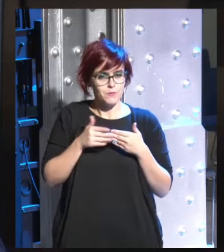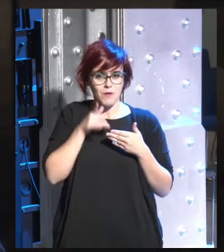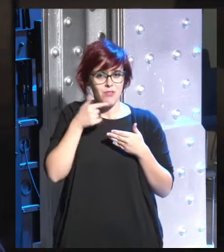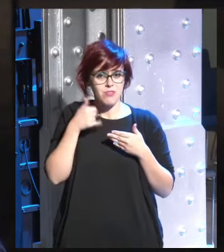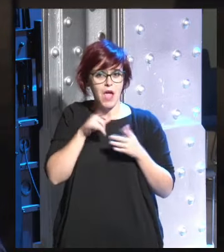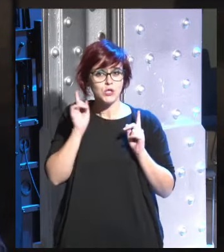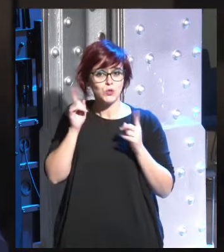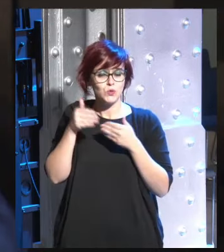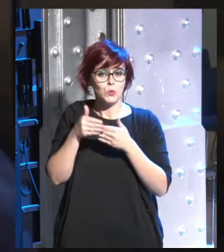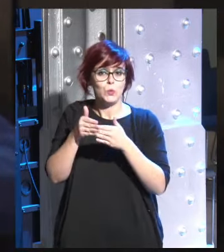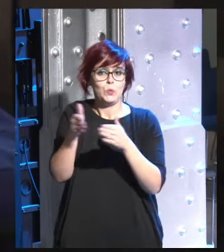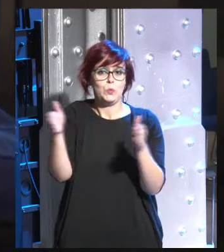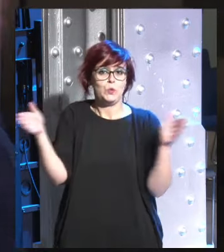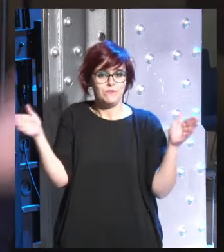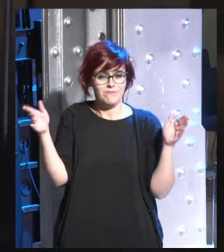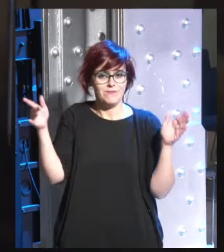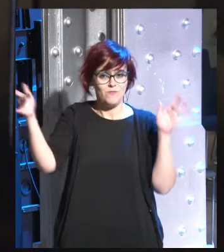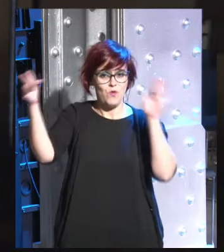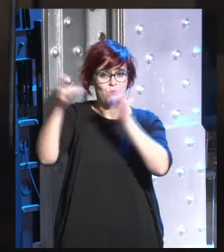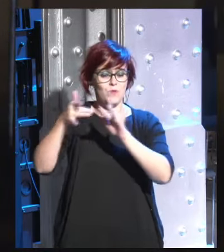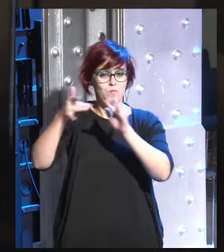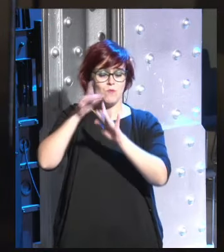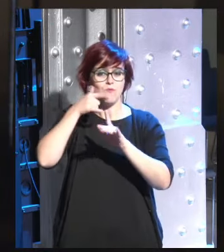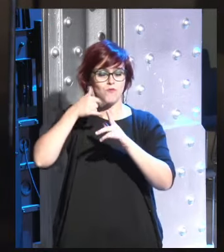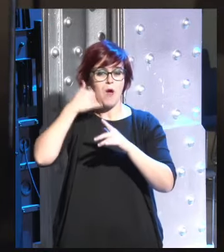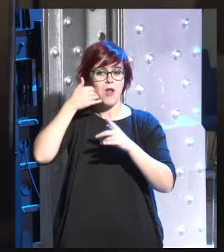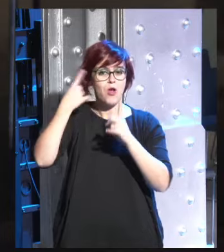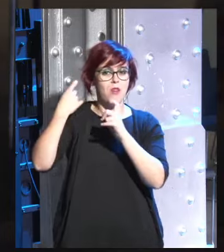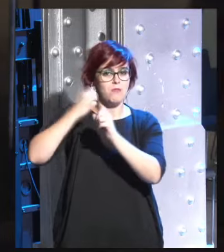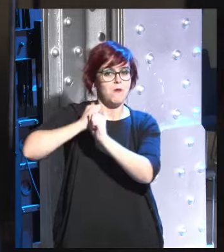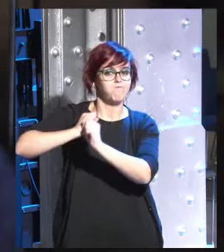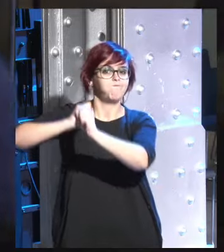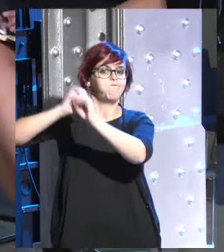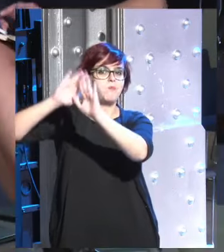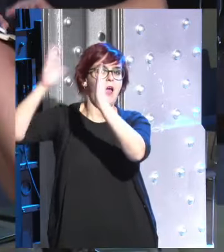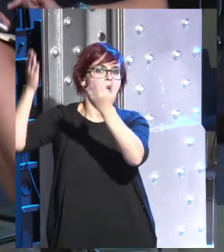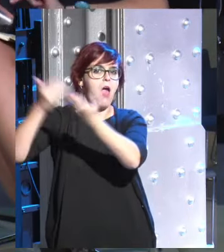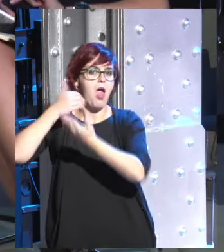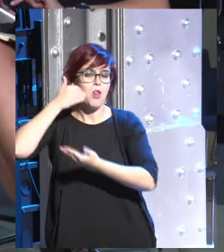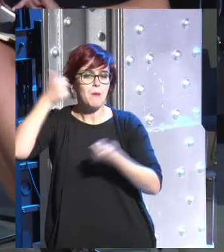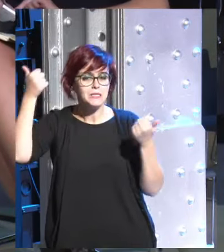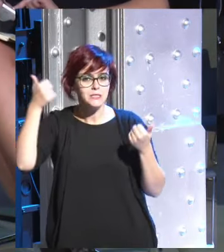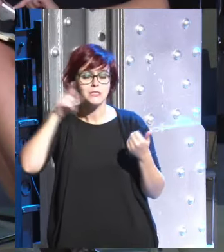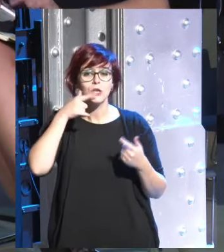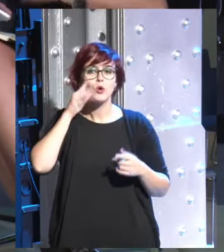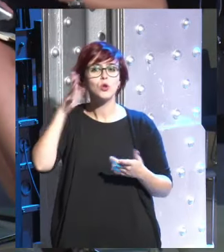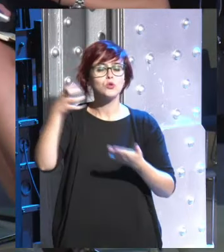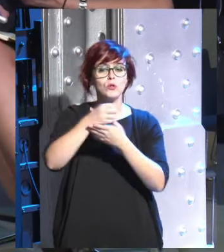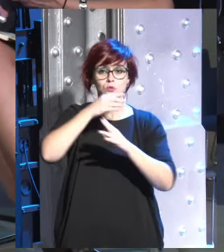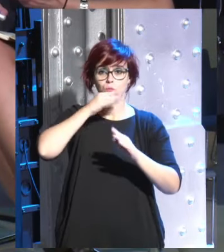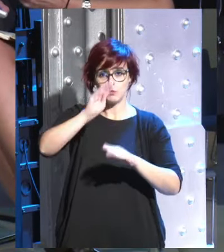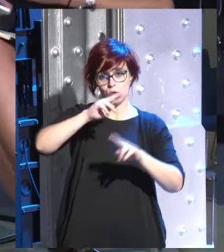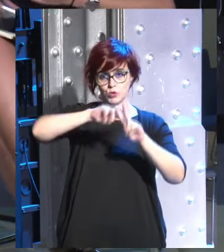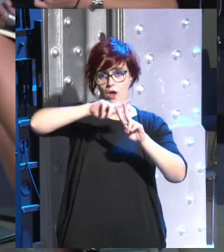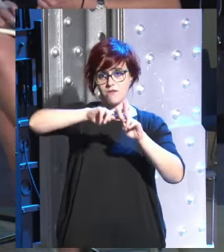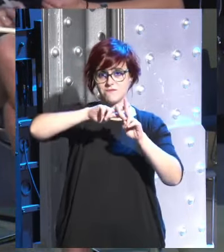solo en función de algo mucho más grande como parte de algo mucho más grande que todos preguntamos por el hashtag vida en martes bueno yo